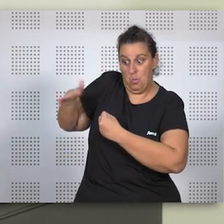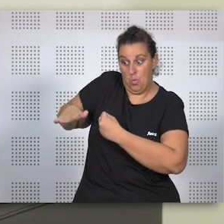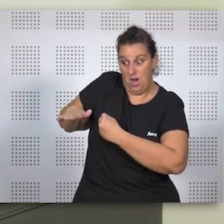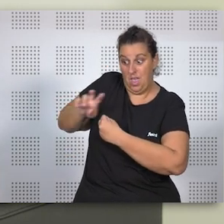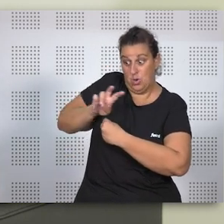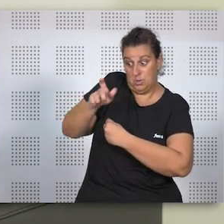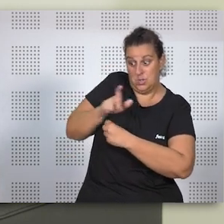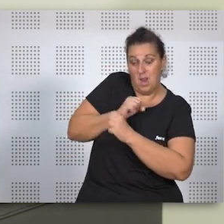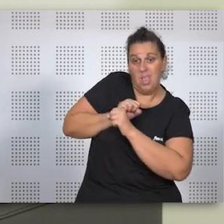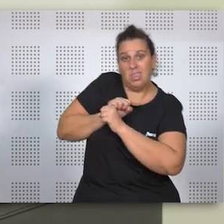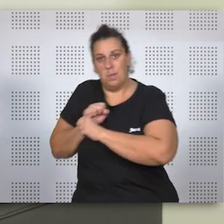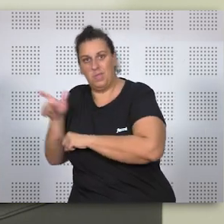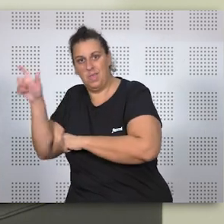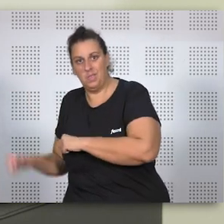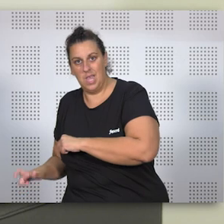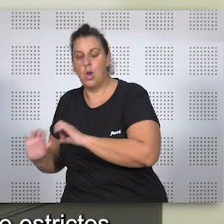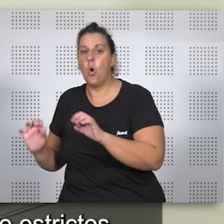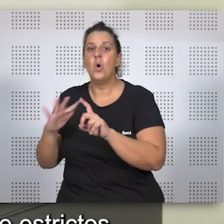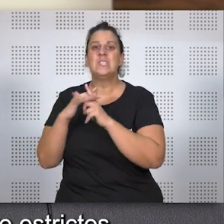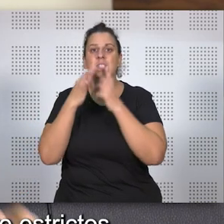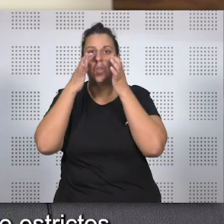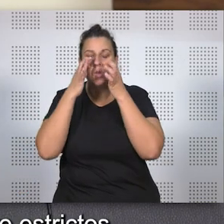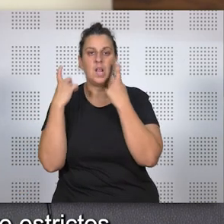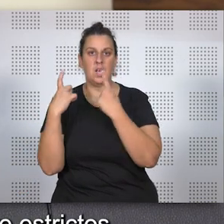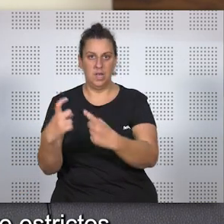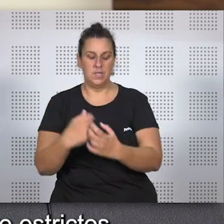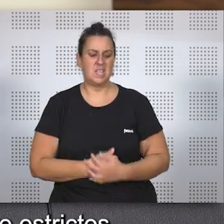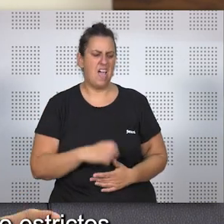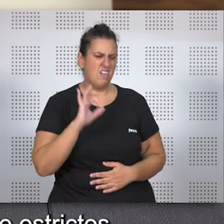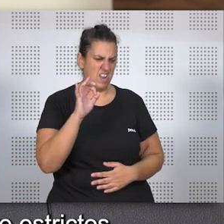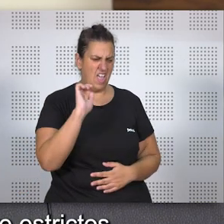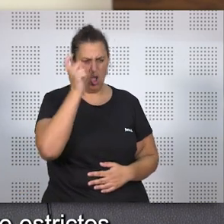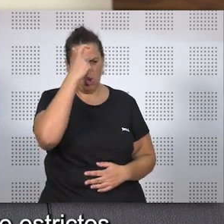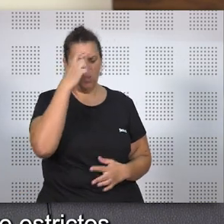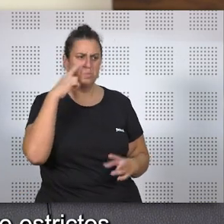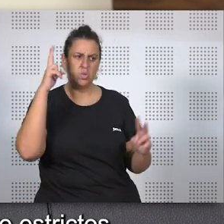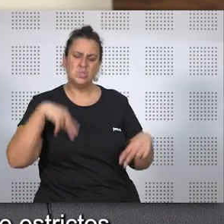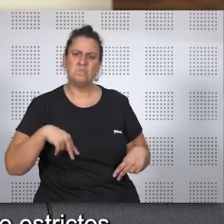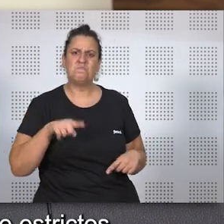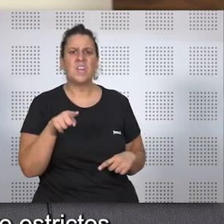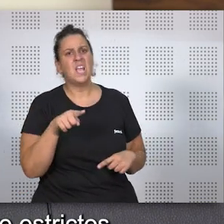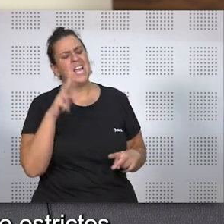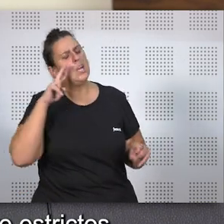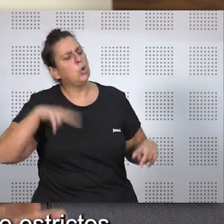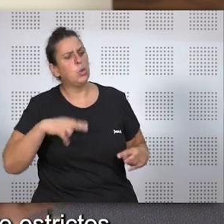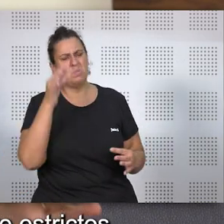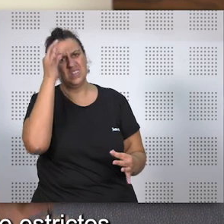situación real de necesidad. Desde luego, son unos términos de reconocimiento bastante estrictos y muy